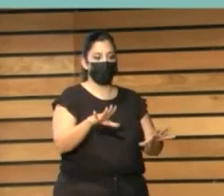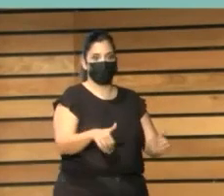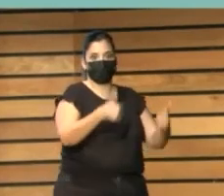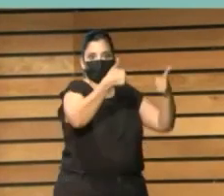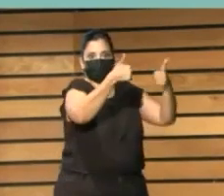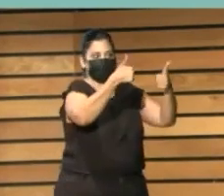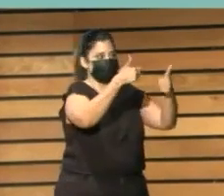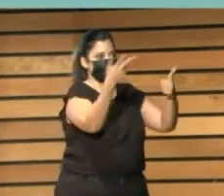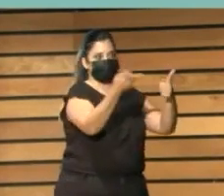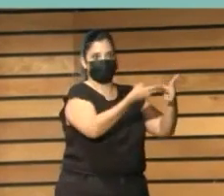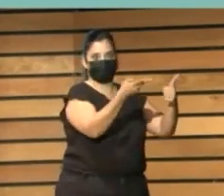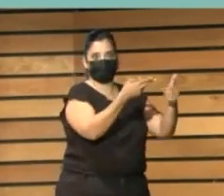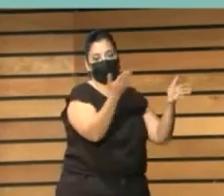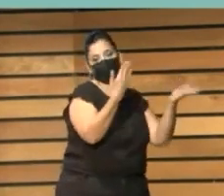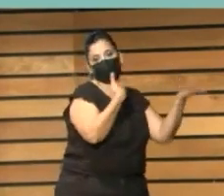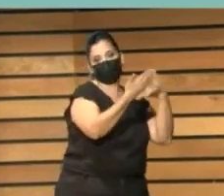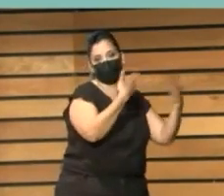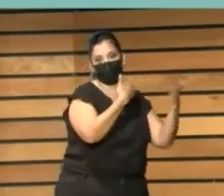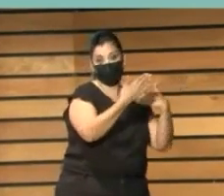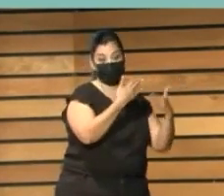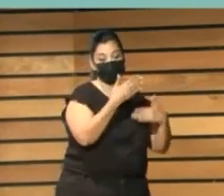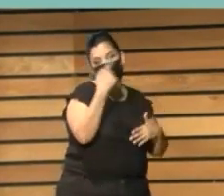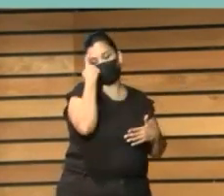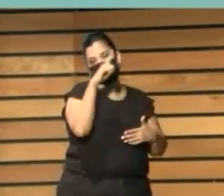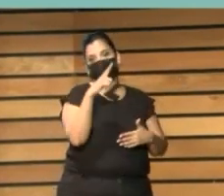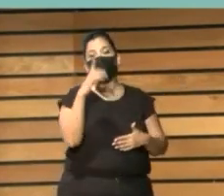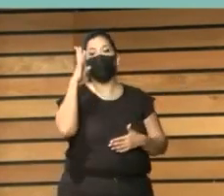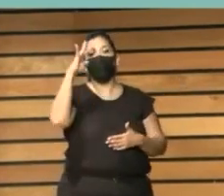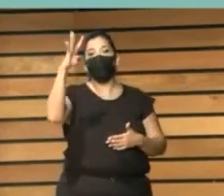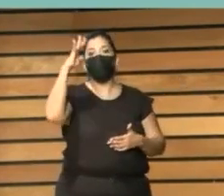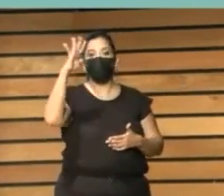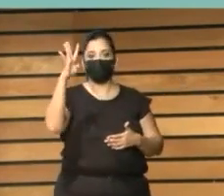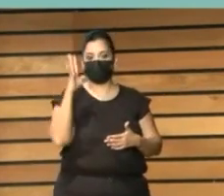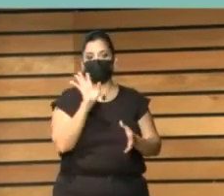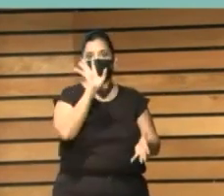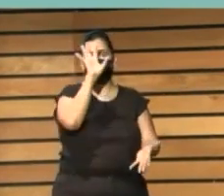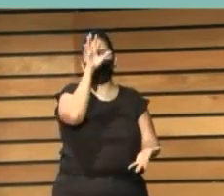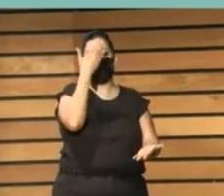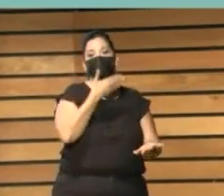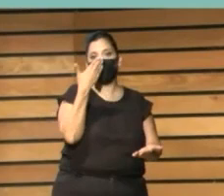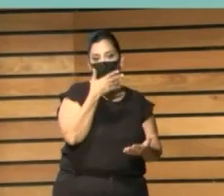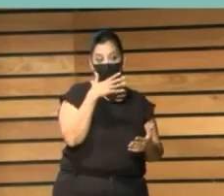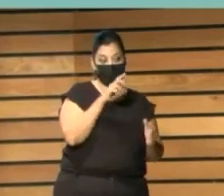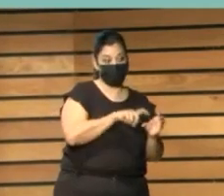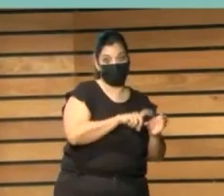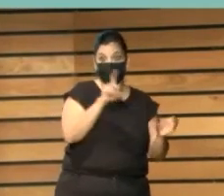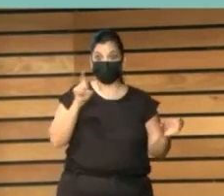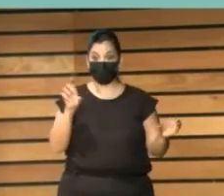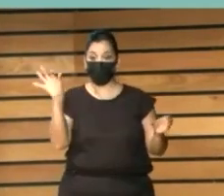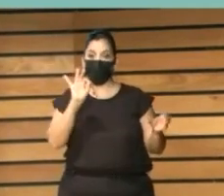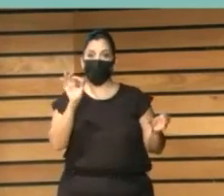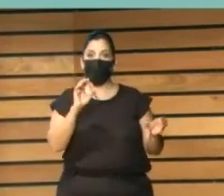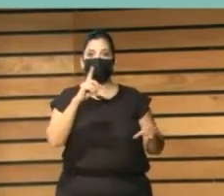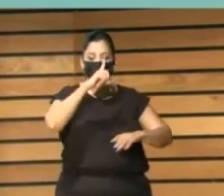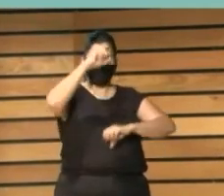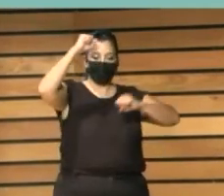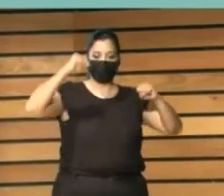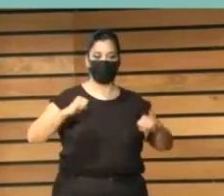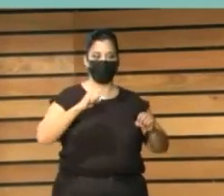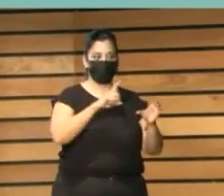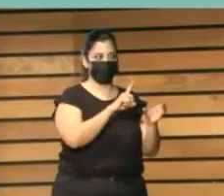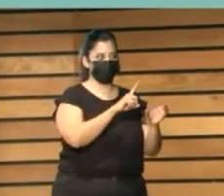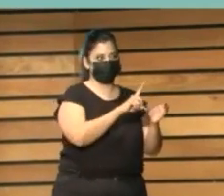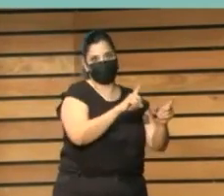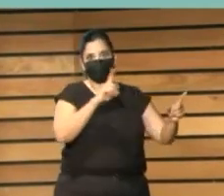administración. Y ya sabemos que los adolescentes fuera de la administración, fuera de los adultos, establecen relaciones que es